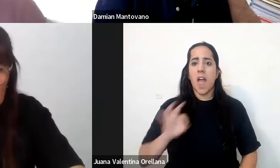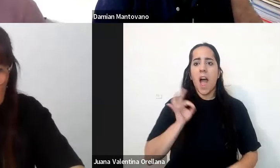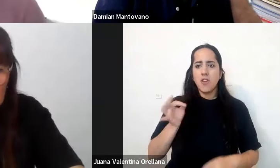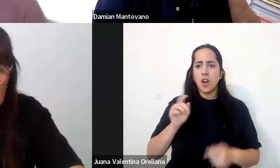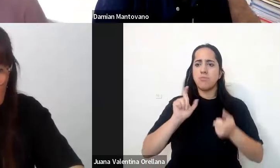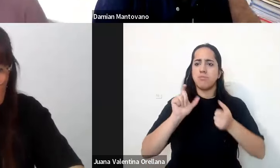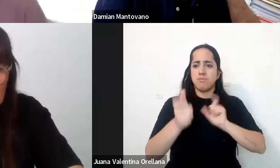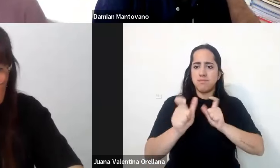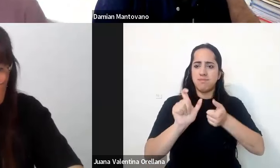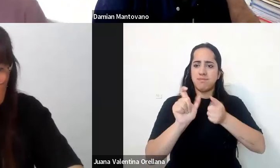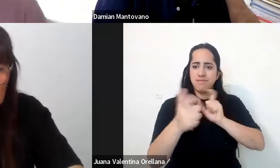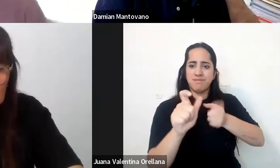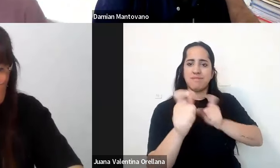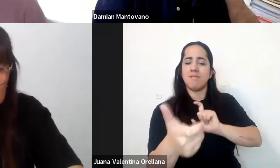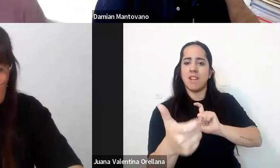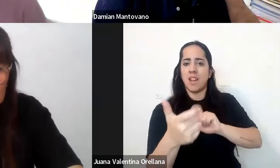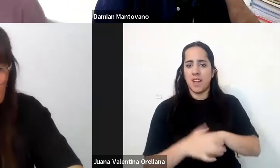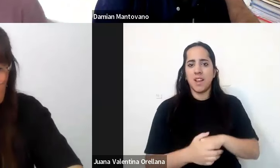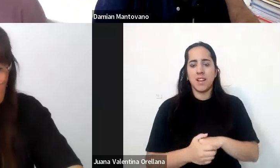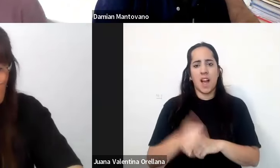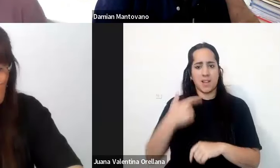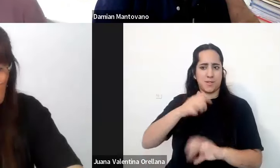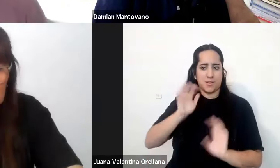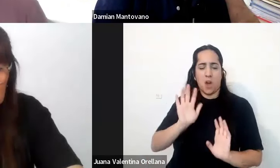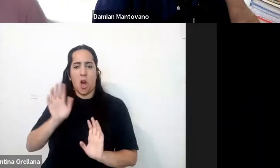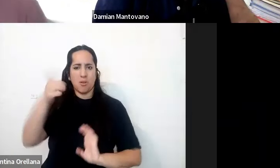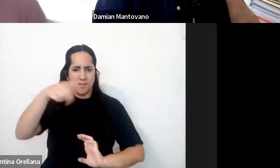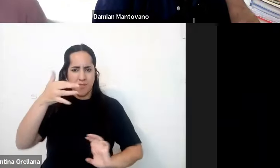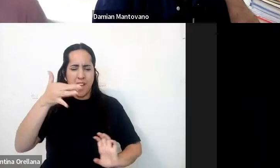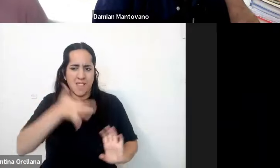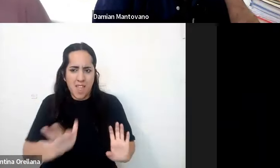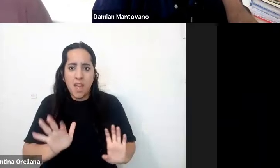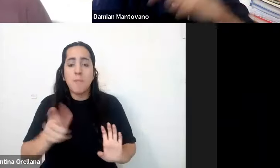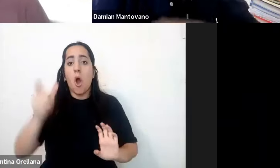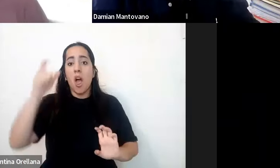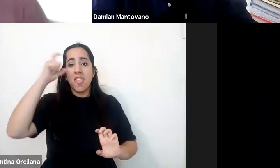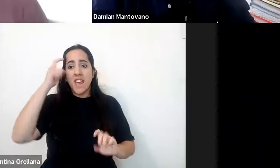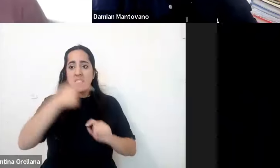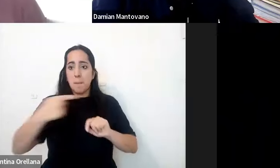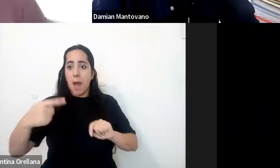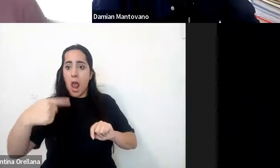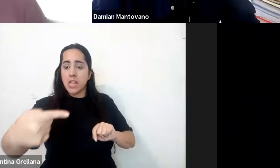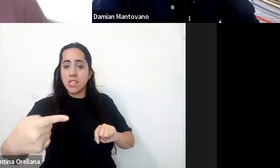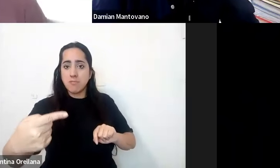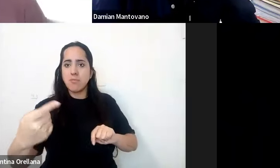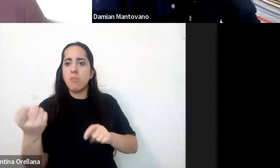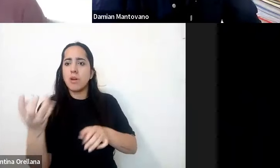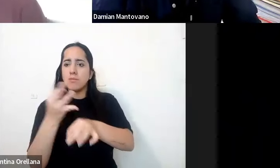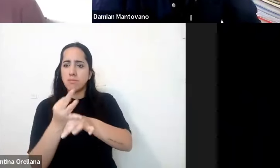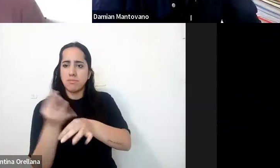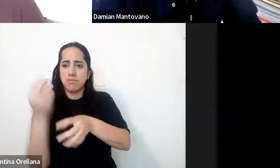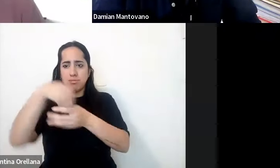llamamos nosotros no sé si eso lo entienden pero es más o menos 10 semanas en un establecimiento en su